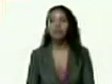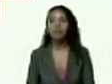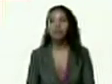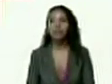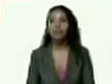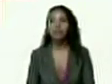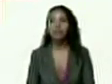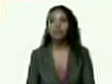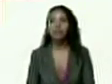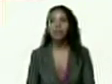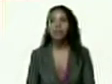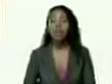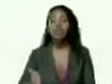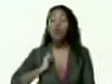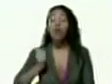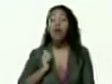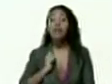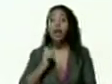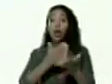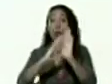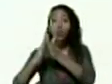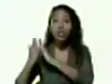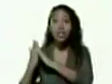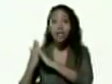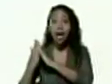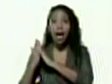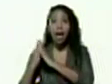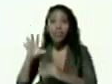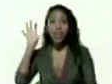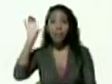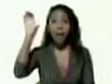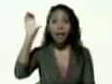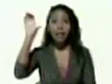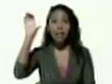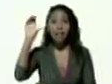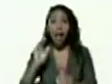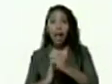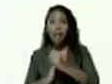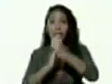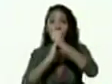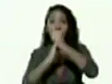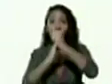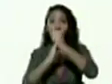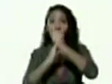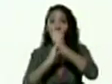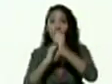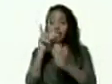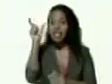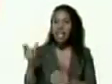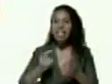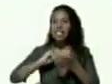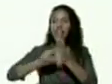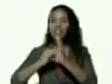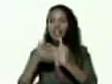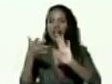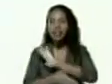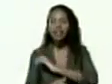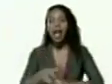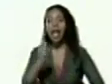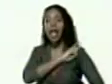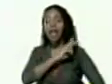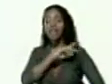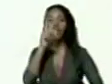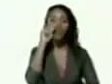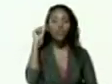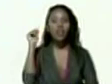de cualquier comunidad del país el liderazgo que es ser jefe que es ser jefa que